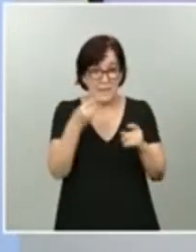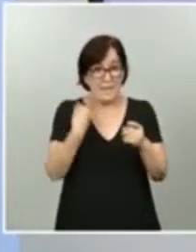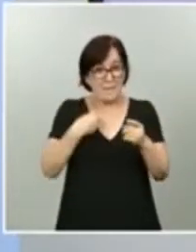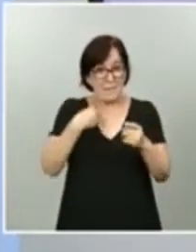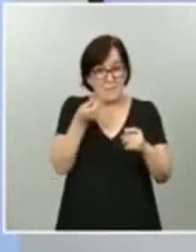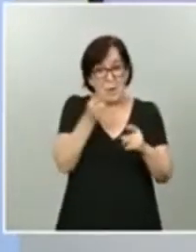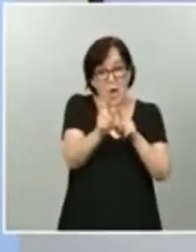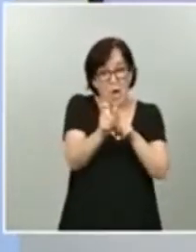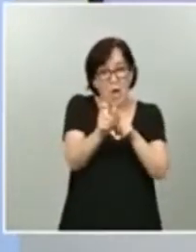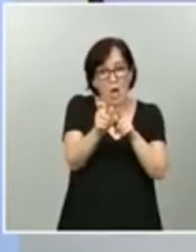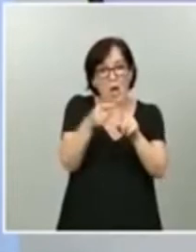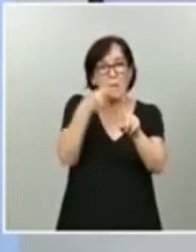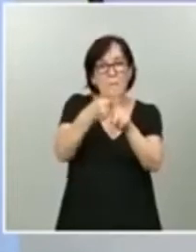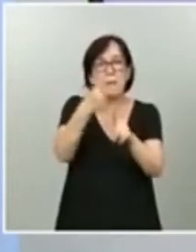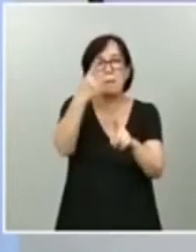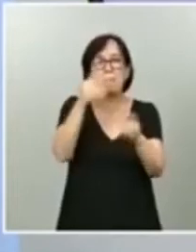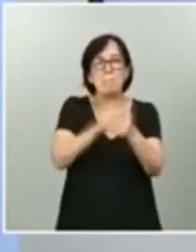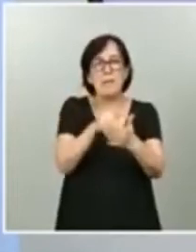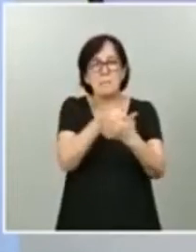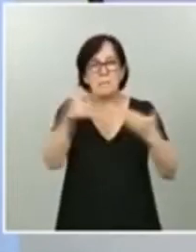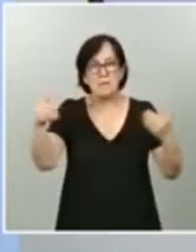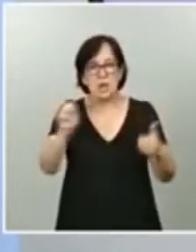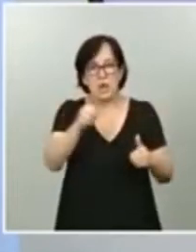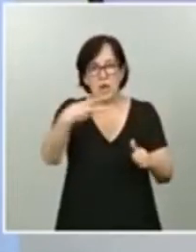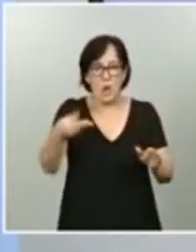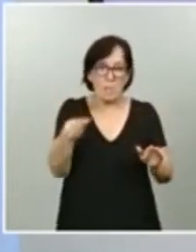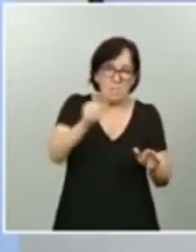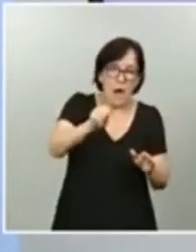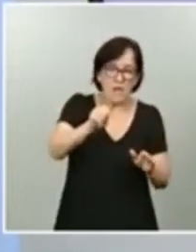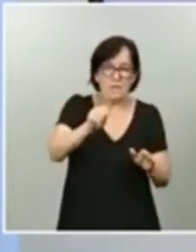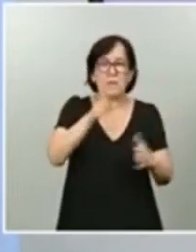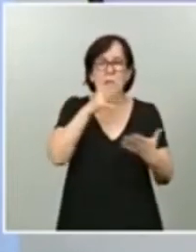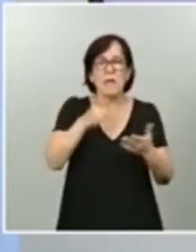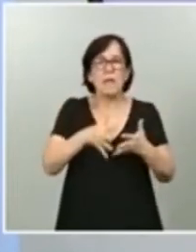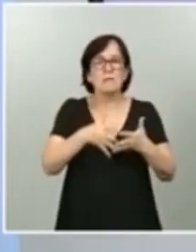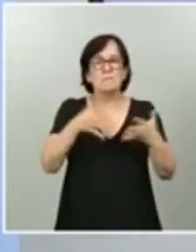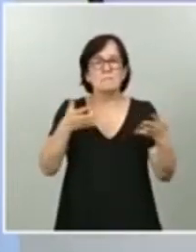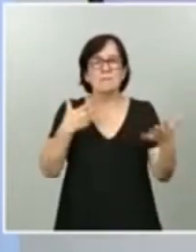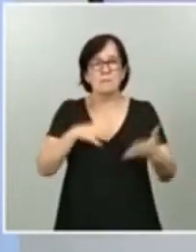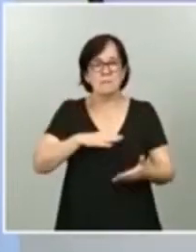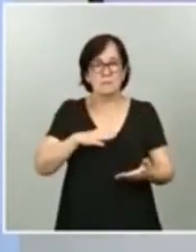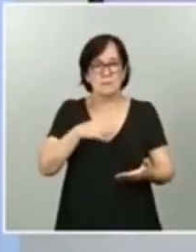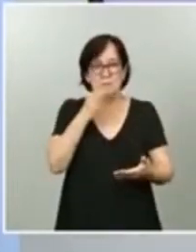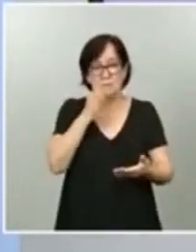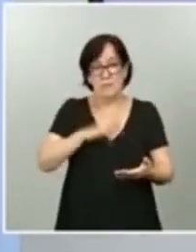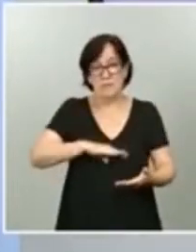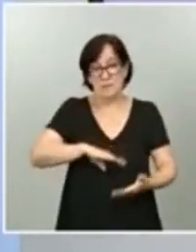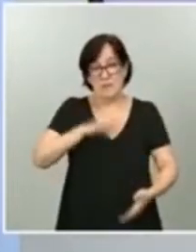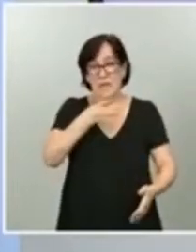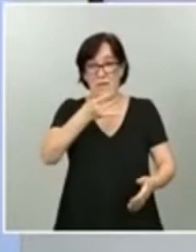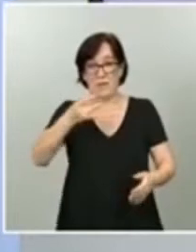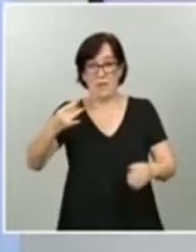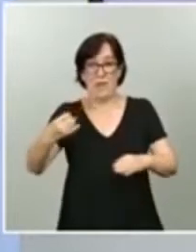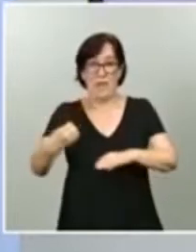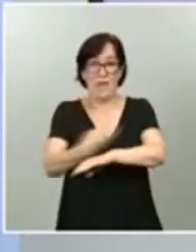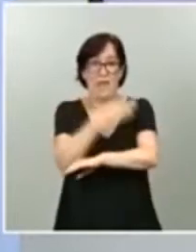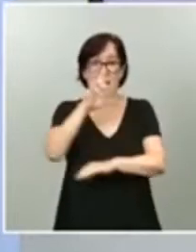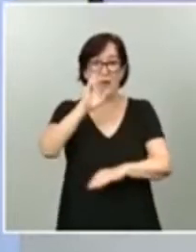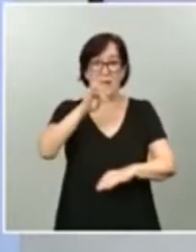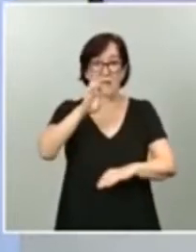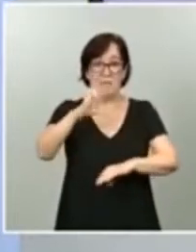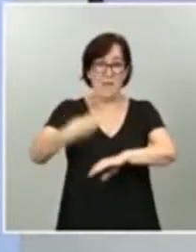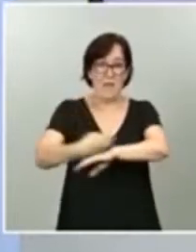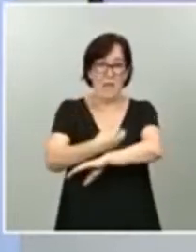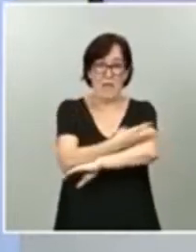sumarle mil millones de euros para aumentar la capacidad de endeudamiento de Renfe, con el que poder